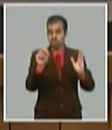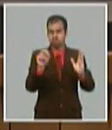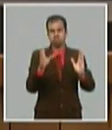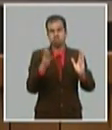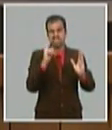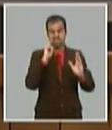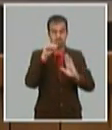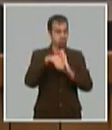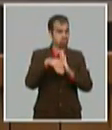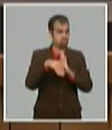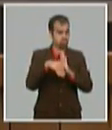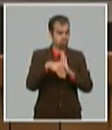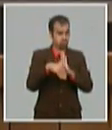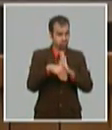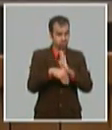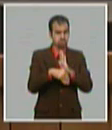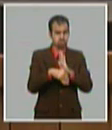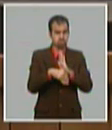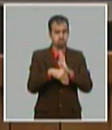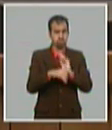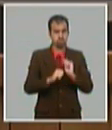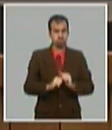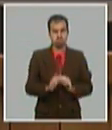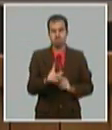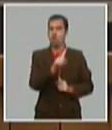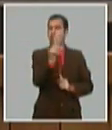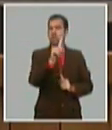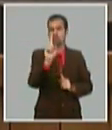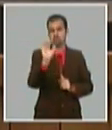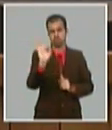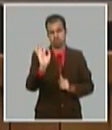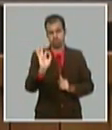decrecimiento en el entorno de un 11%